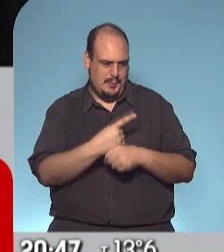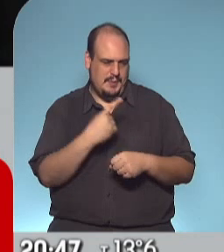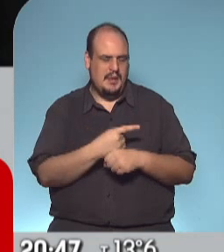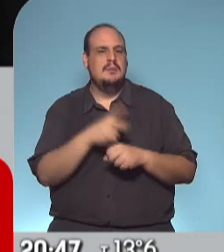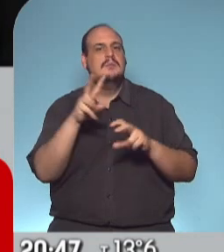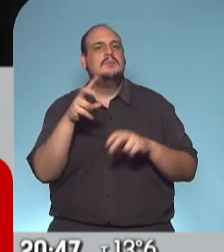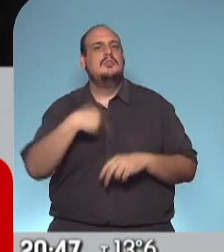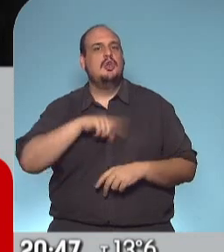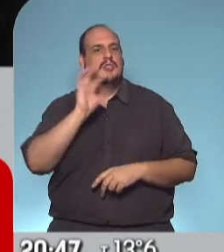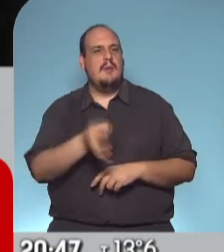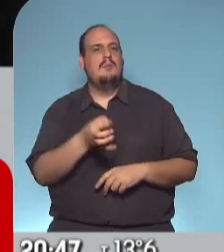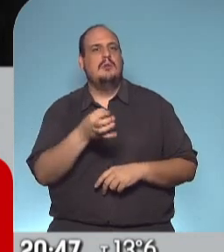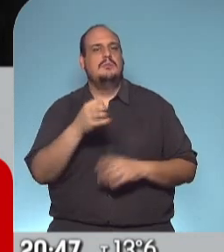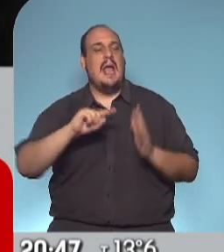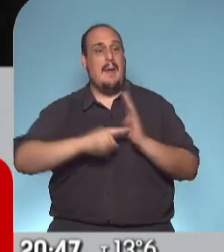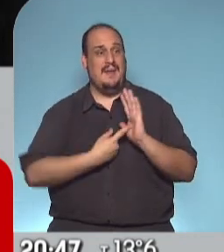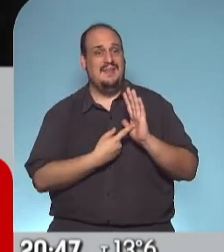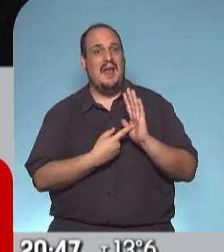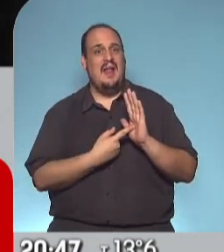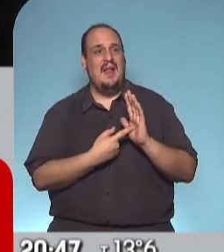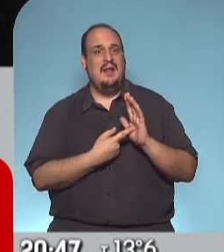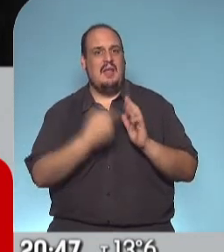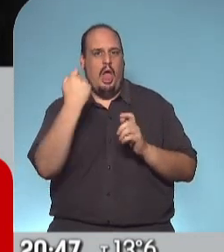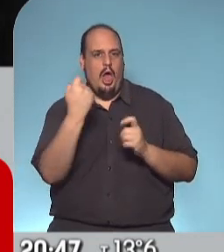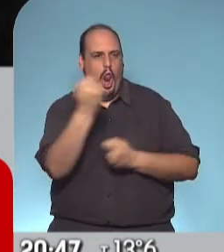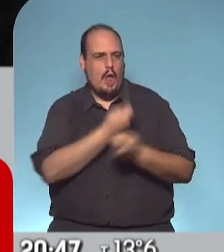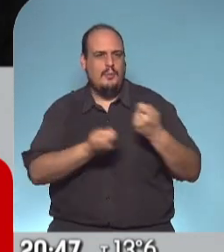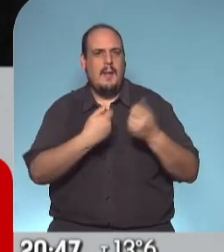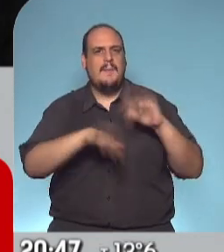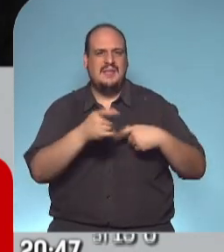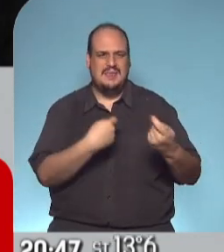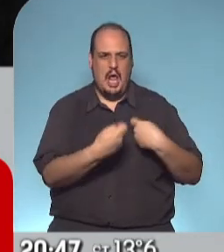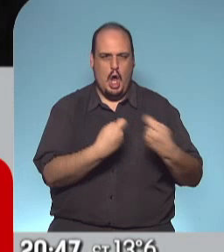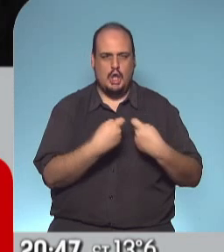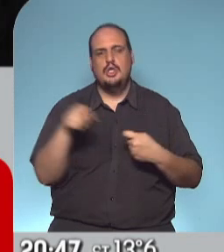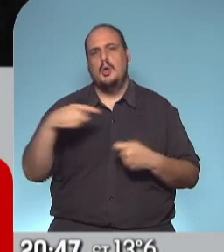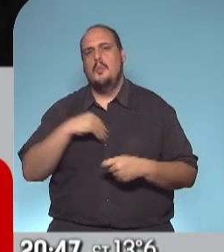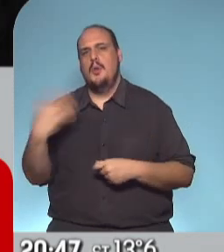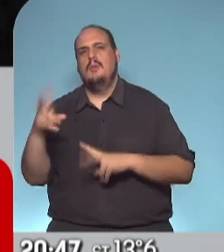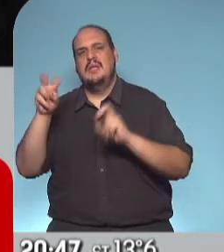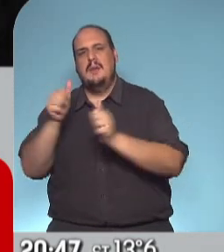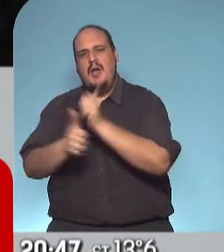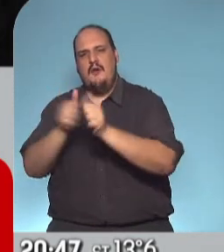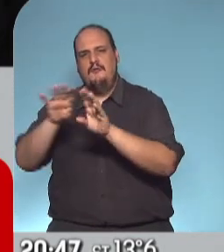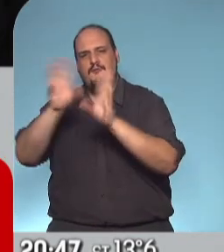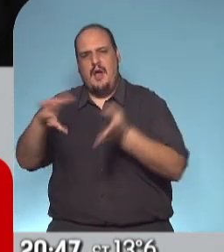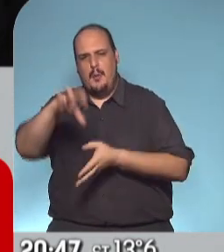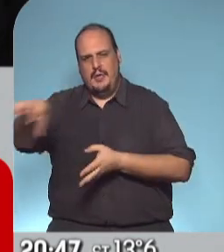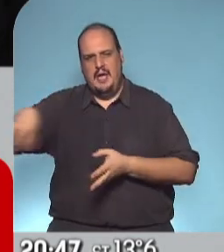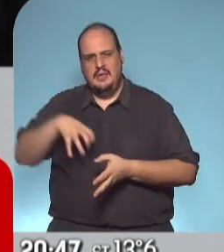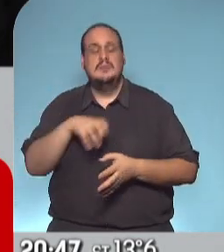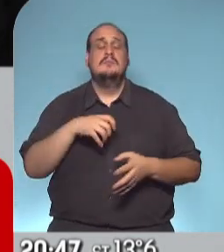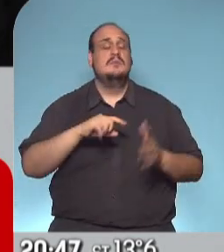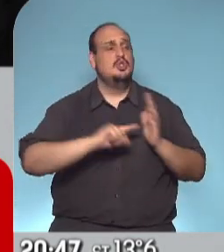económica comercial en la Ciudad de Buenos Aires está más relacionada con los comercios y en la provincia con las industrias, con las fábricas. Aún así, en Ciudad hay algunas